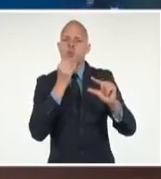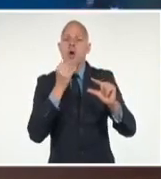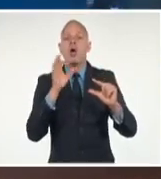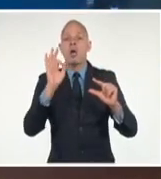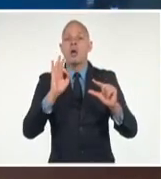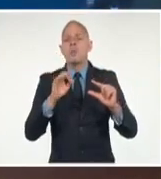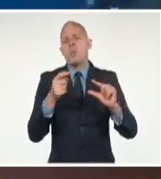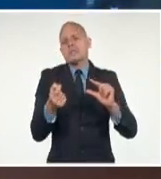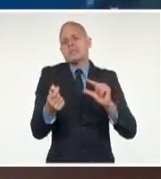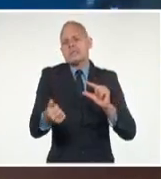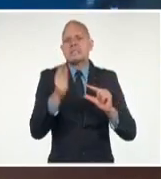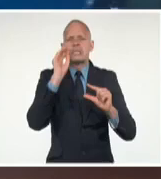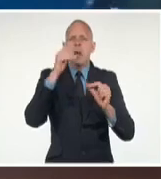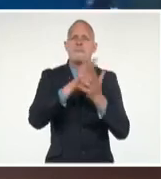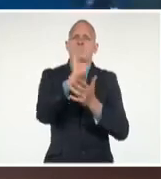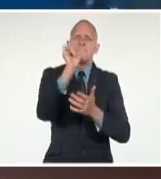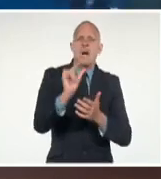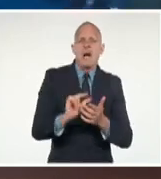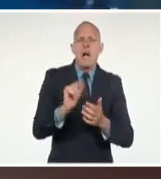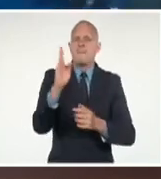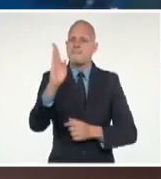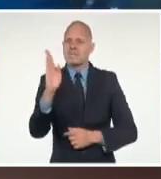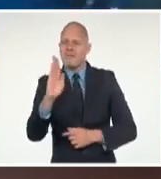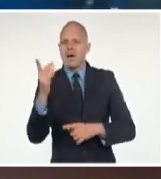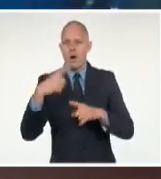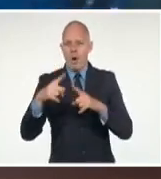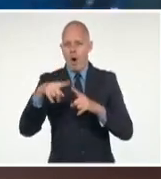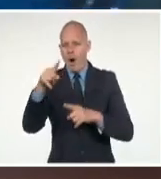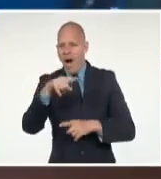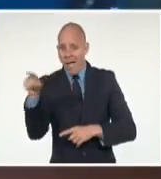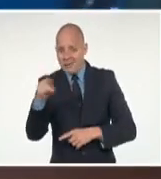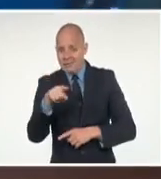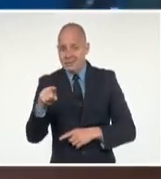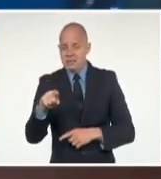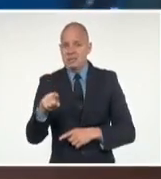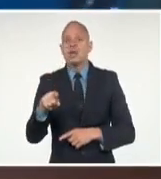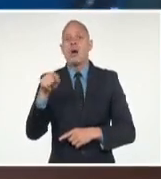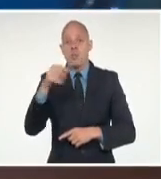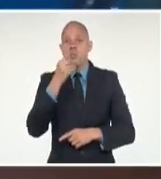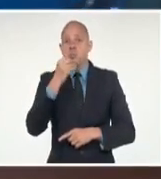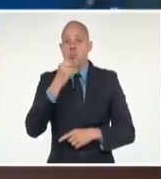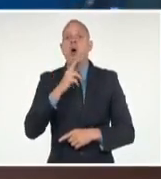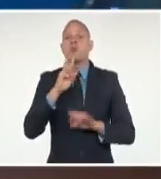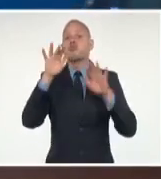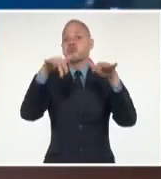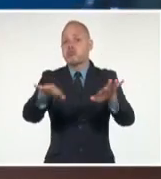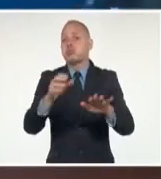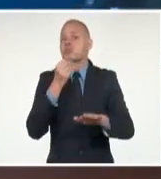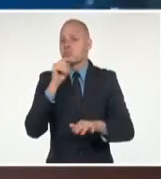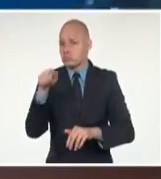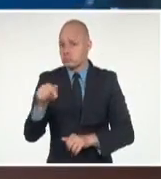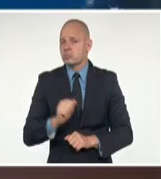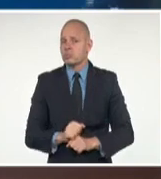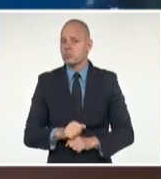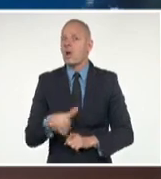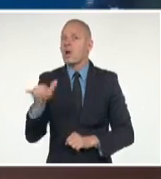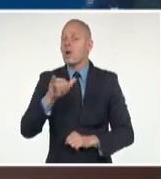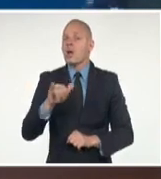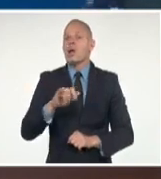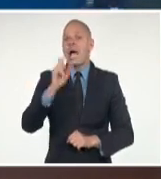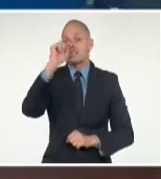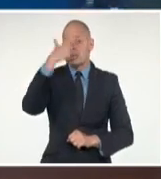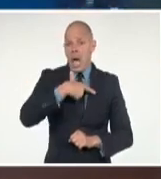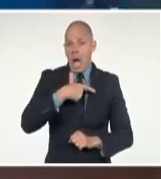la provincia de Mayabeque hasta el Golfo de Ana María, que está en el sur de la provincia de Ciego de Ávila. Y ahora, la noche,